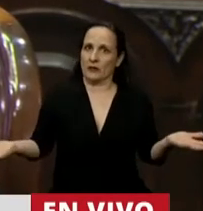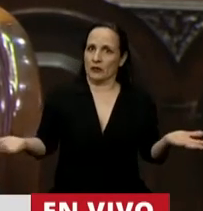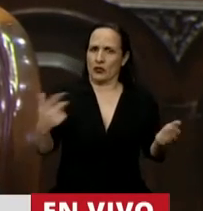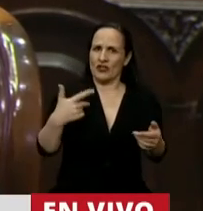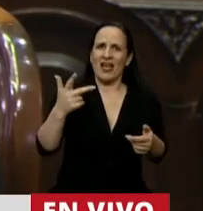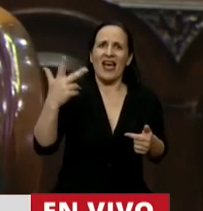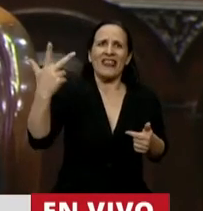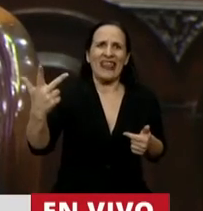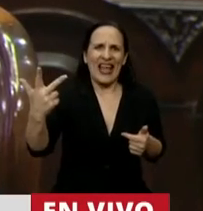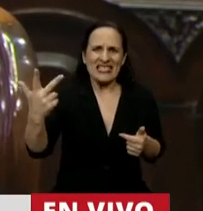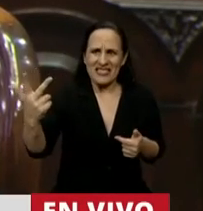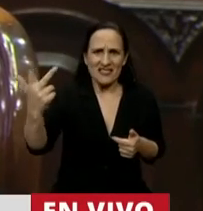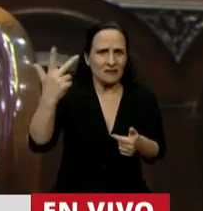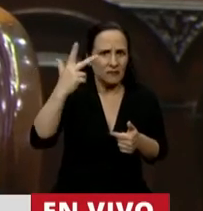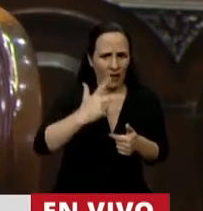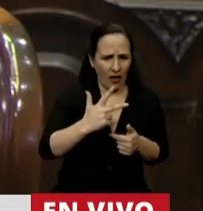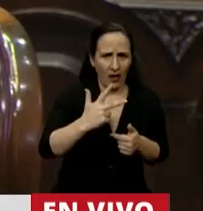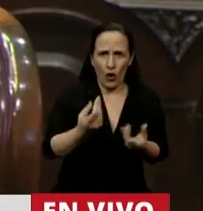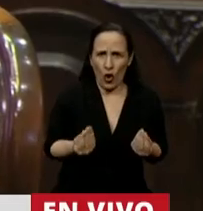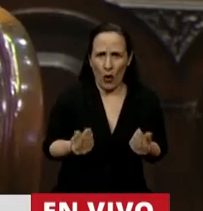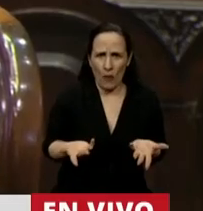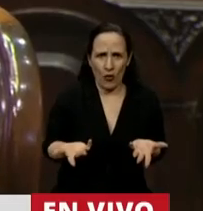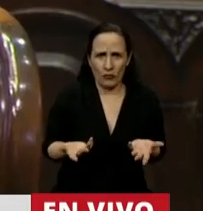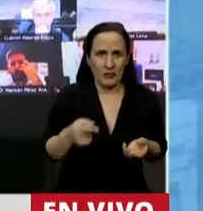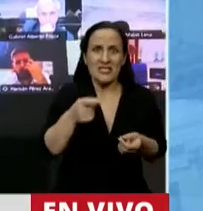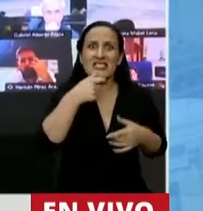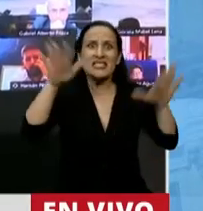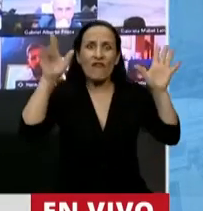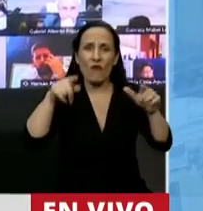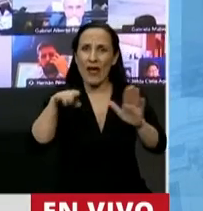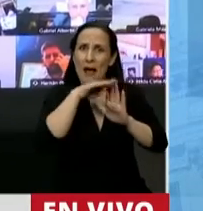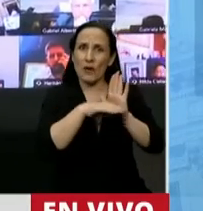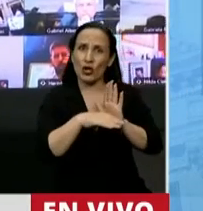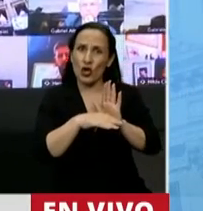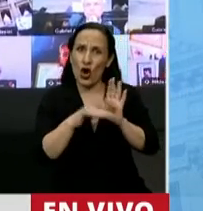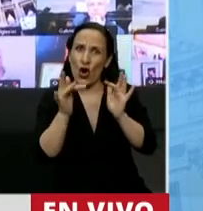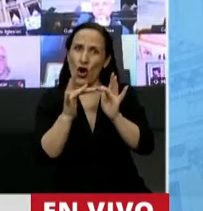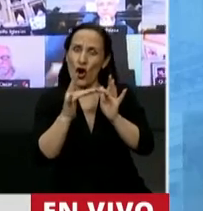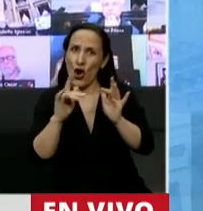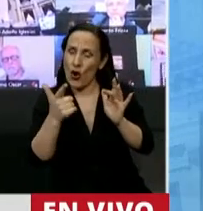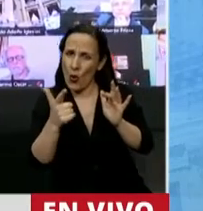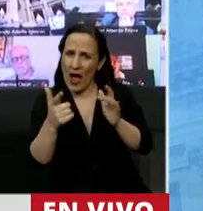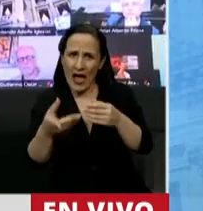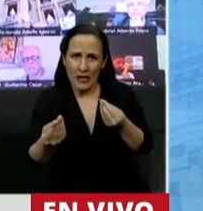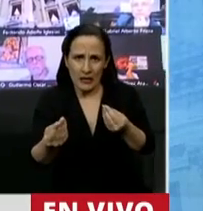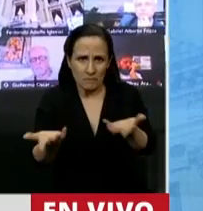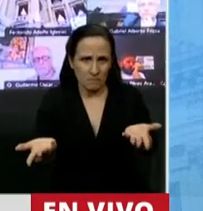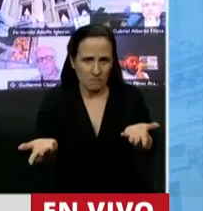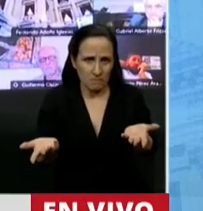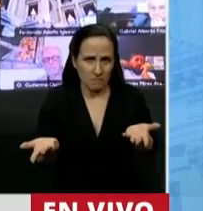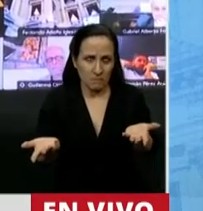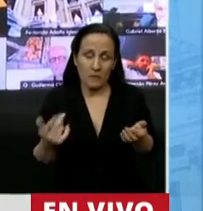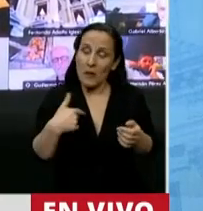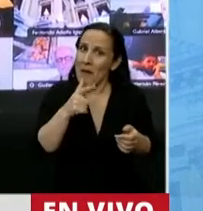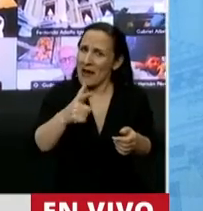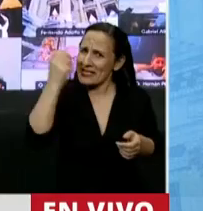podrían ellos participar de esta sesión si nosotros hoy no tuviéramos el protocolo de sesiones remotas activado? Me parece que